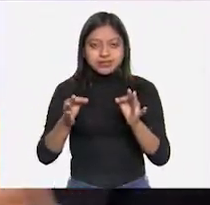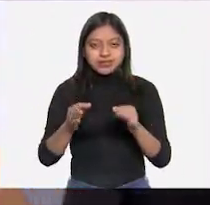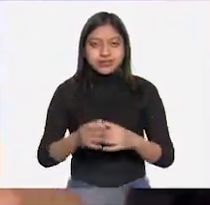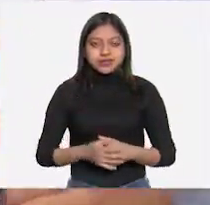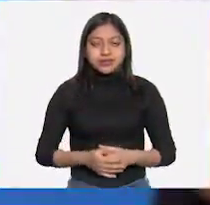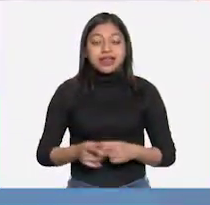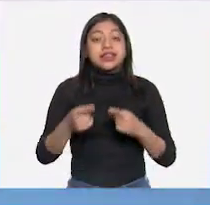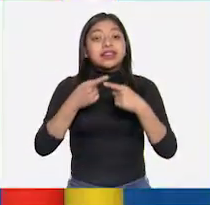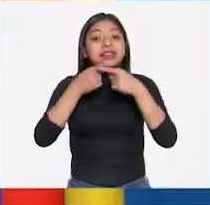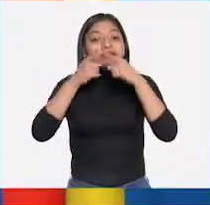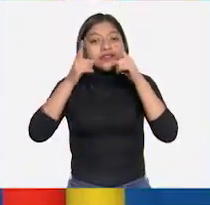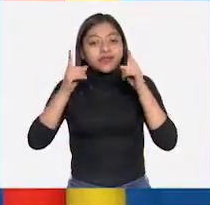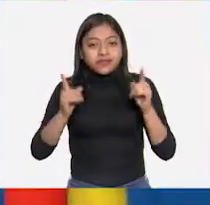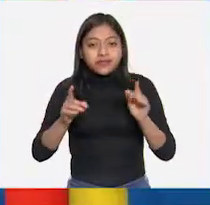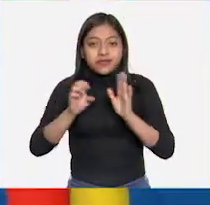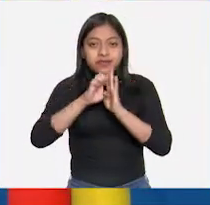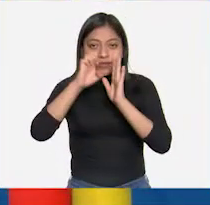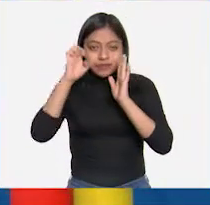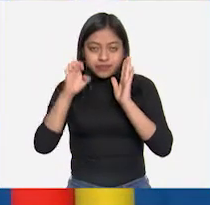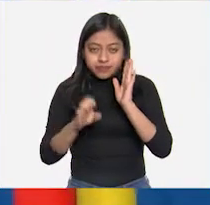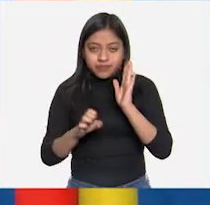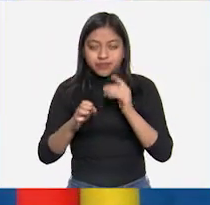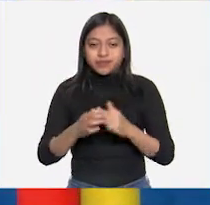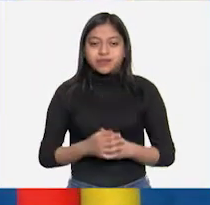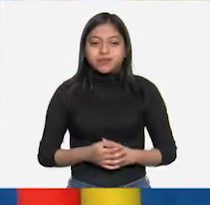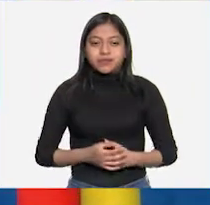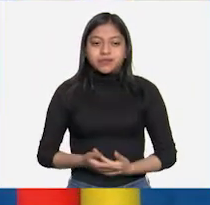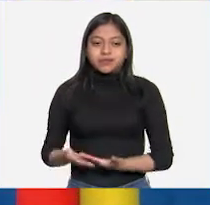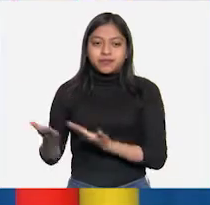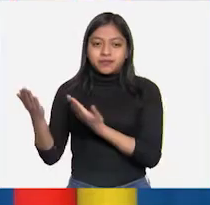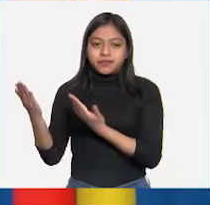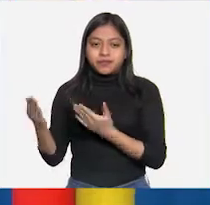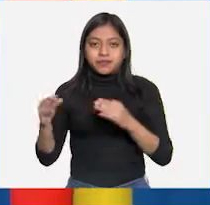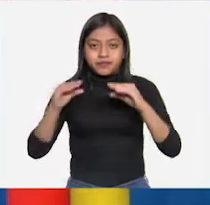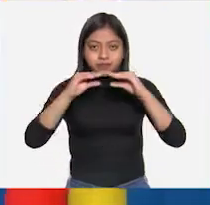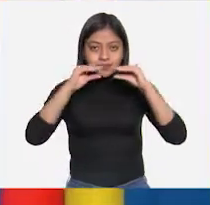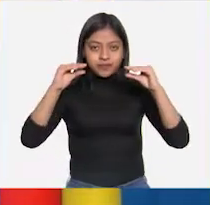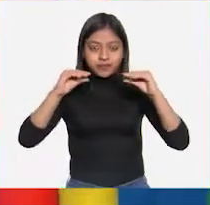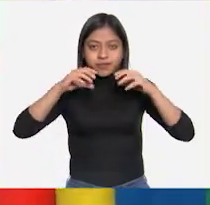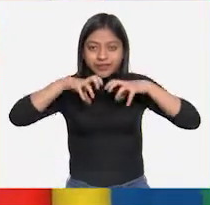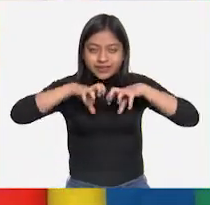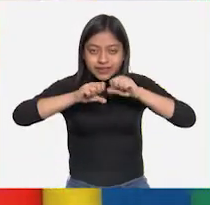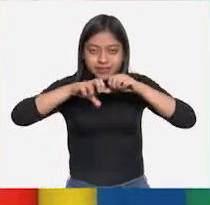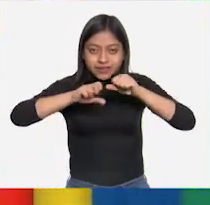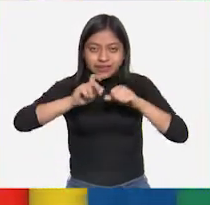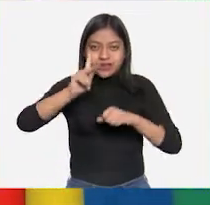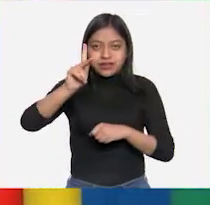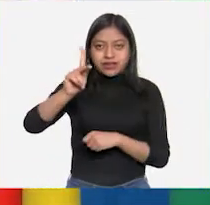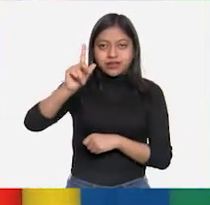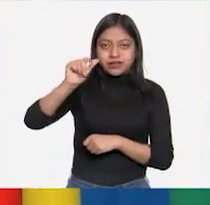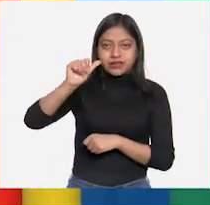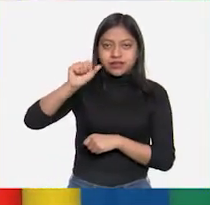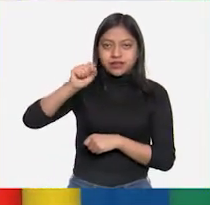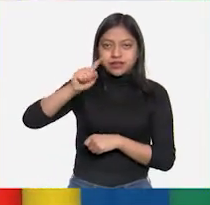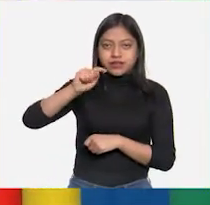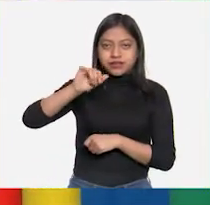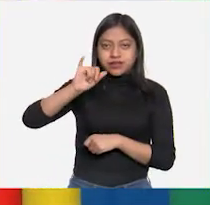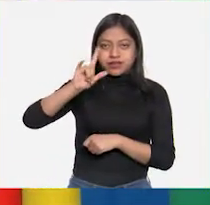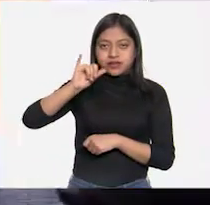En cambio, si yo hago lo mismo con esta barra de plastilina, también la puedo